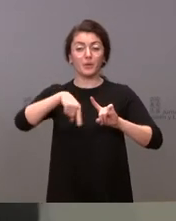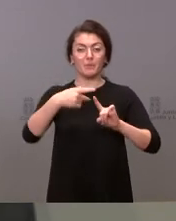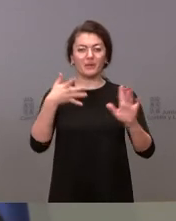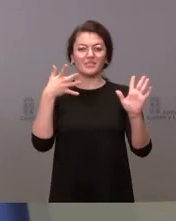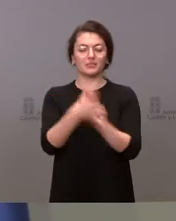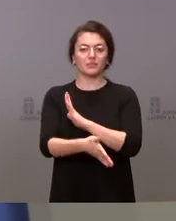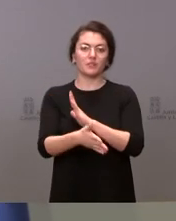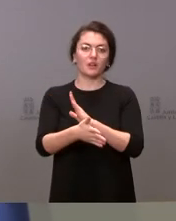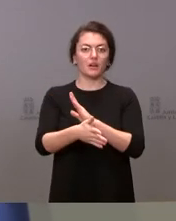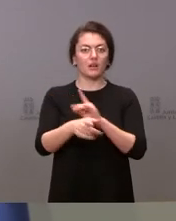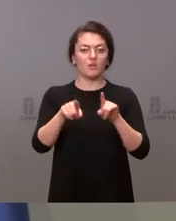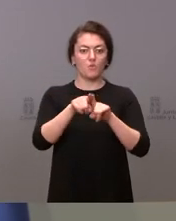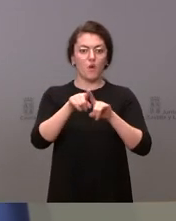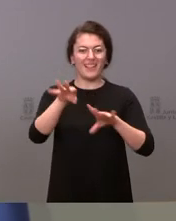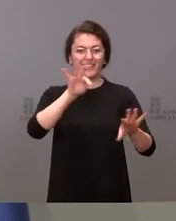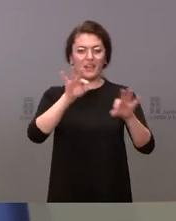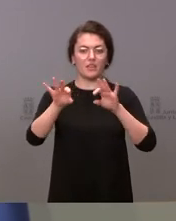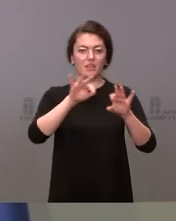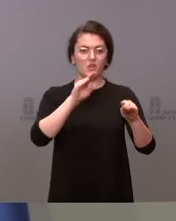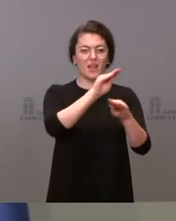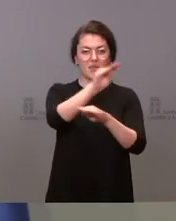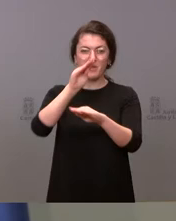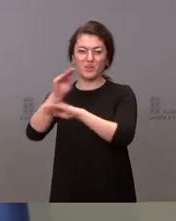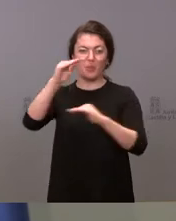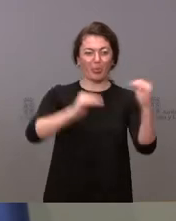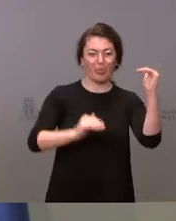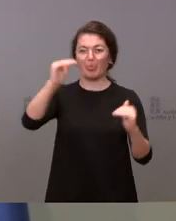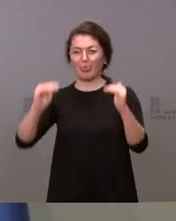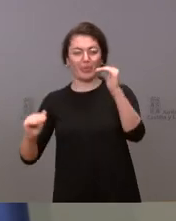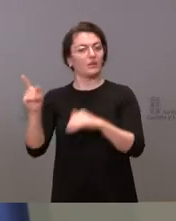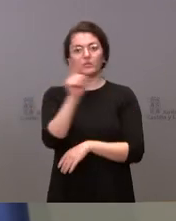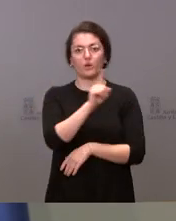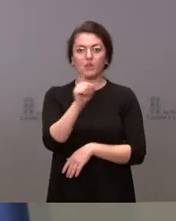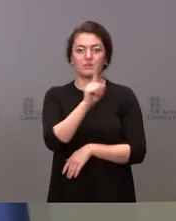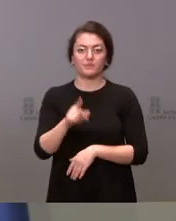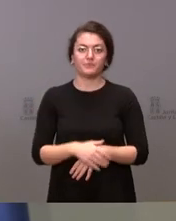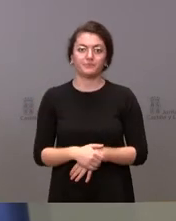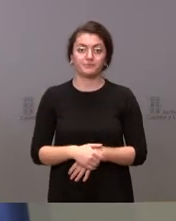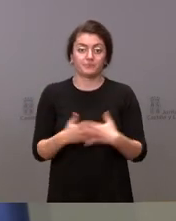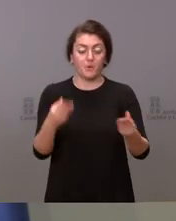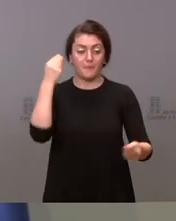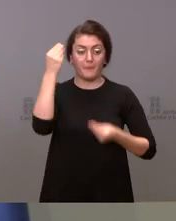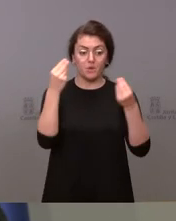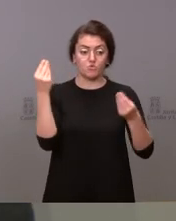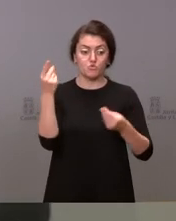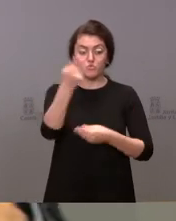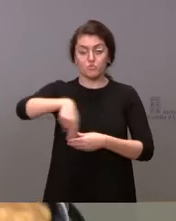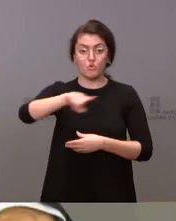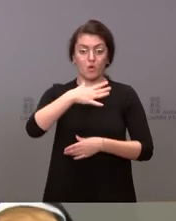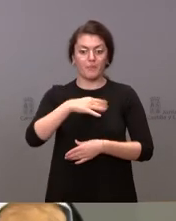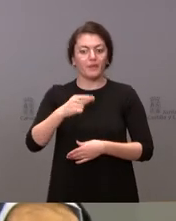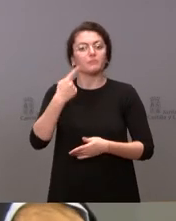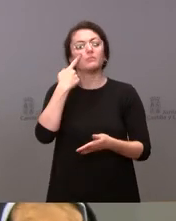de las decisiones de inversión de la comunidad. Y yo creo que eso todos ustedes pueden comprobarlo